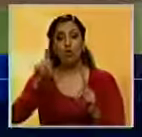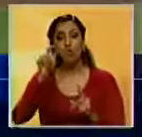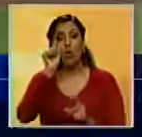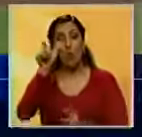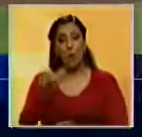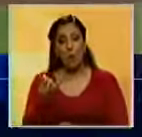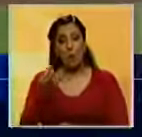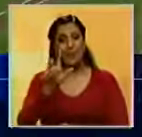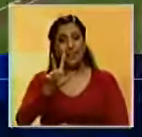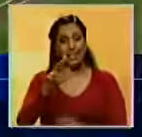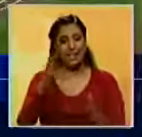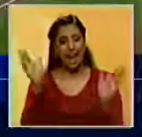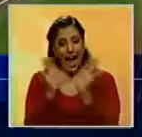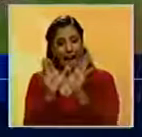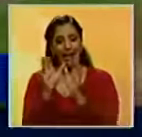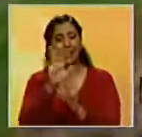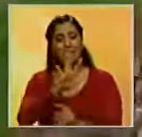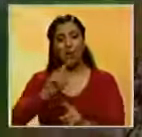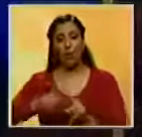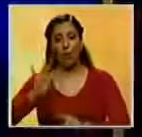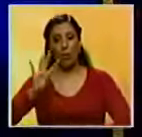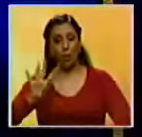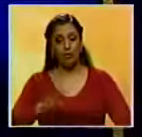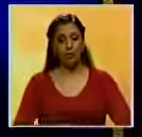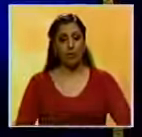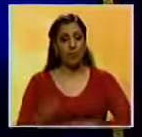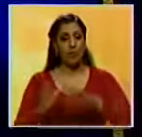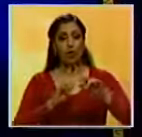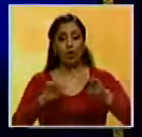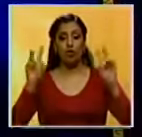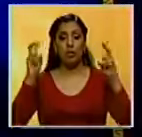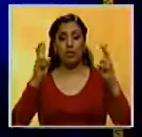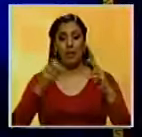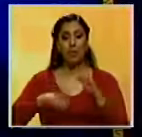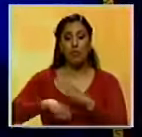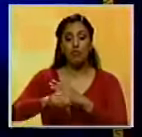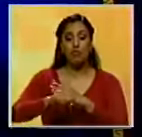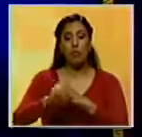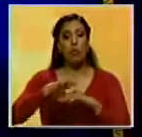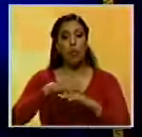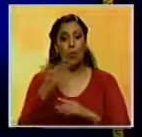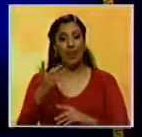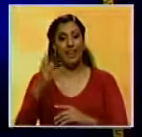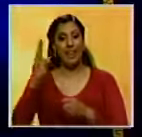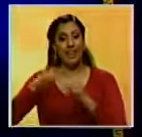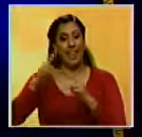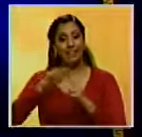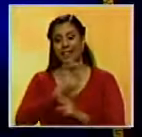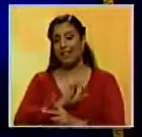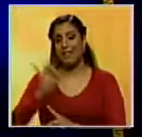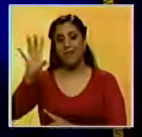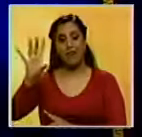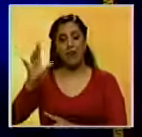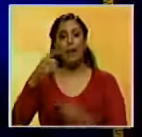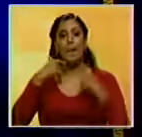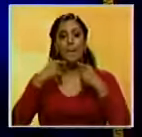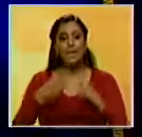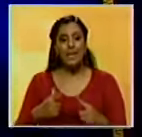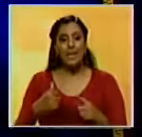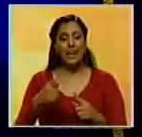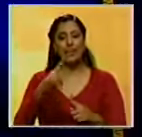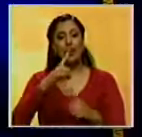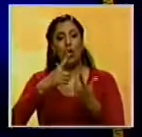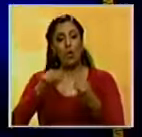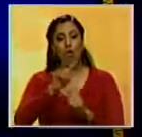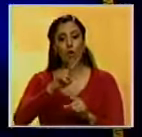Angelinos de Los Ángeles de Anaheim de 5 por 4. Bien, y cambiamos al fútbol porque el Deportivo Táchire quedó eliminado a la Copa Libertadores al perder ante Pumas